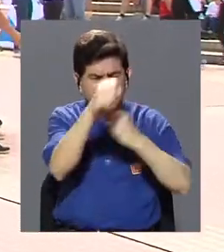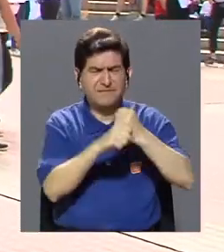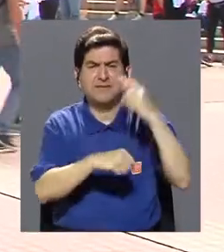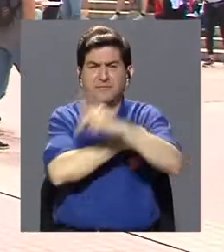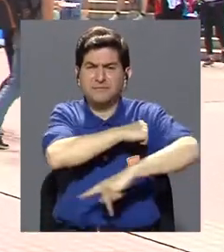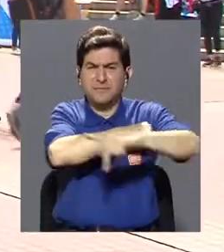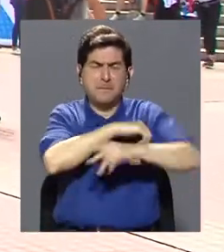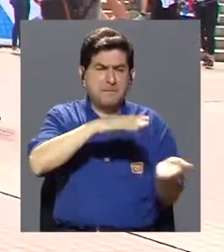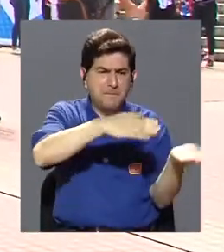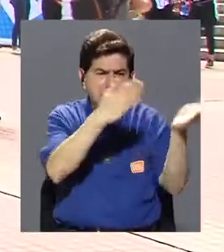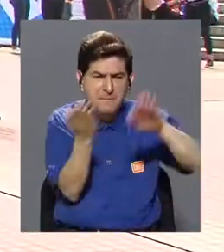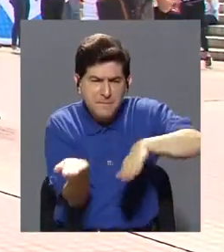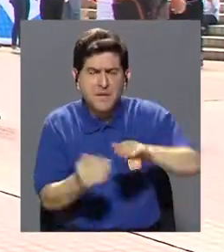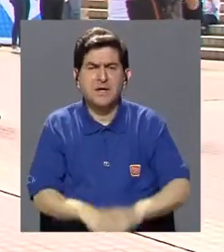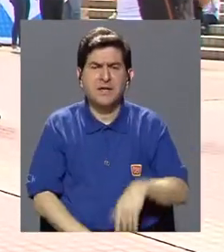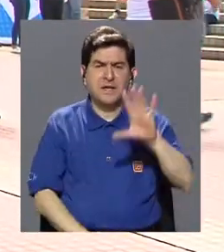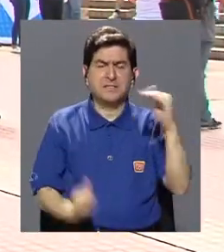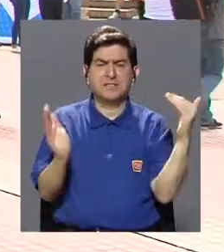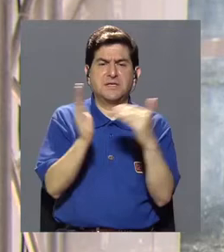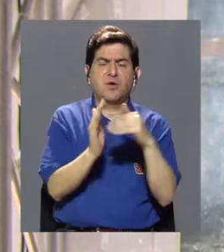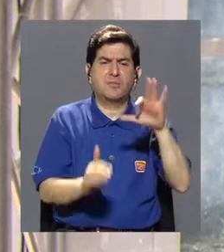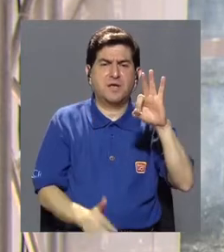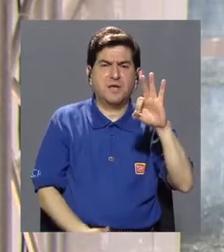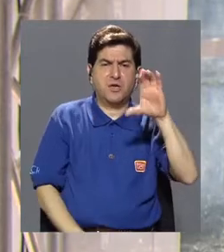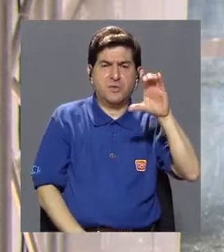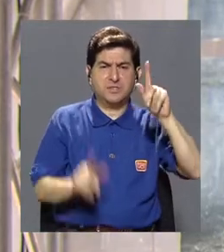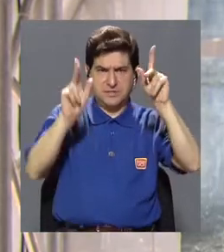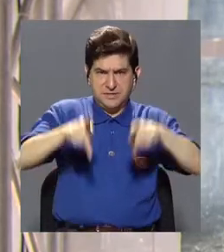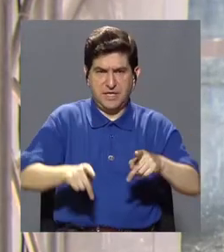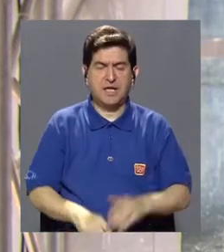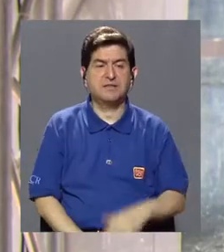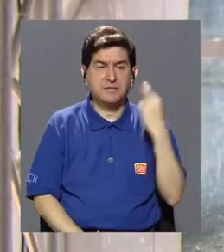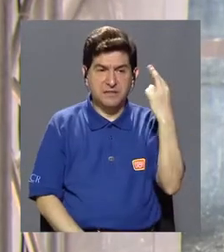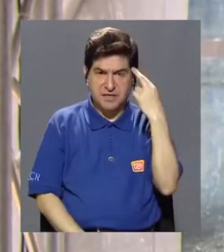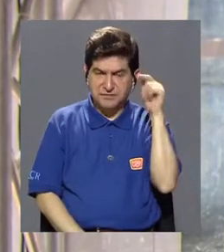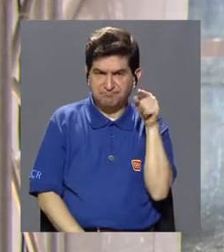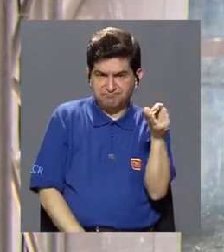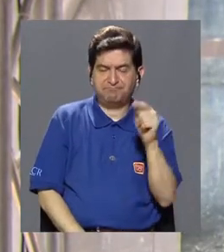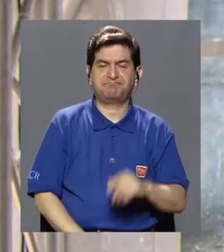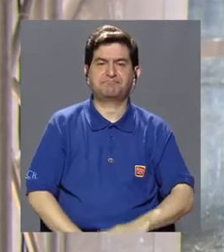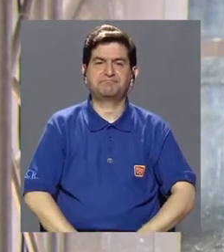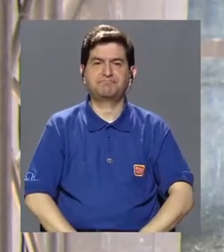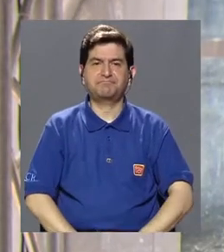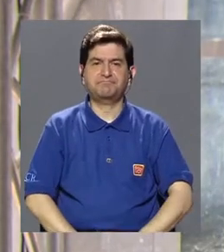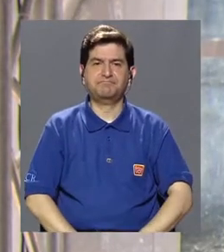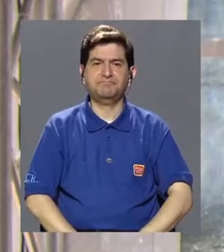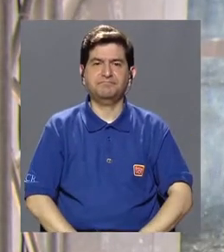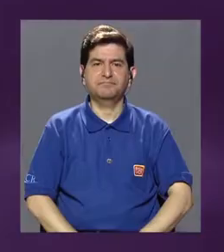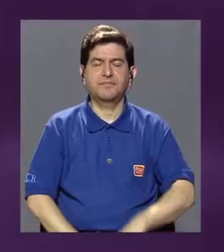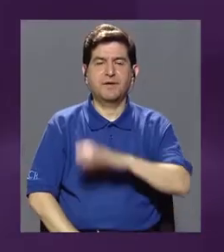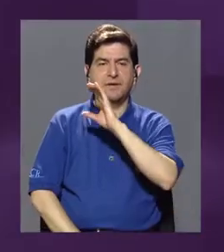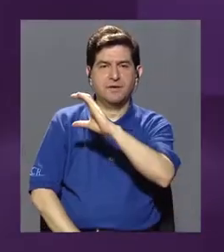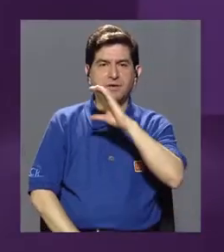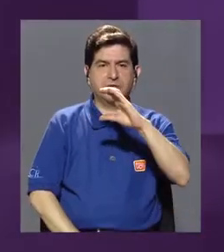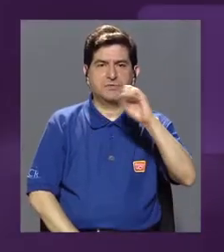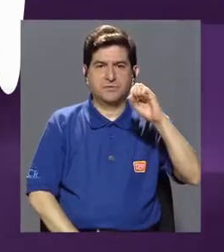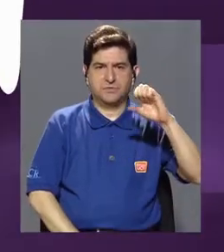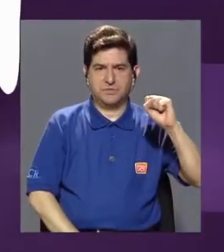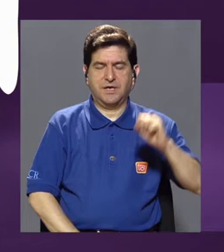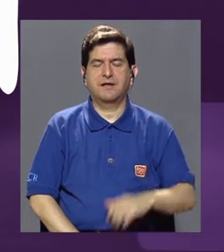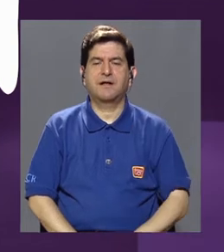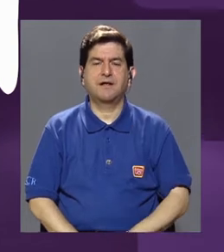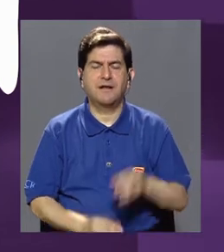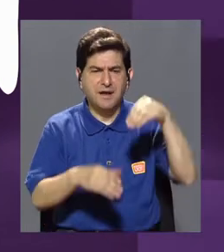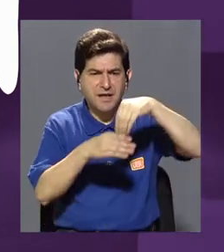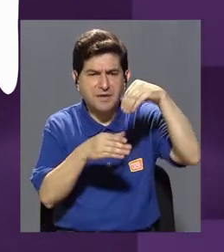estima que anualmente en este país fallecen cerca de 5.900 personas por esta causa. La